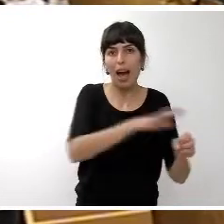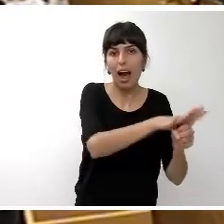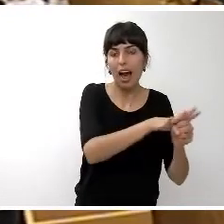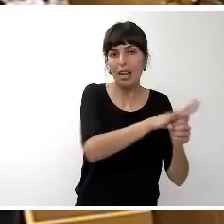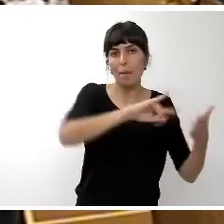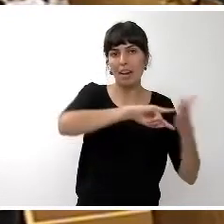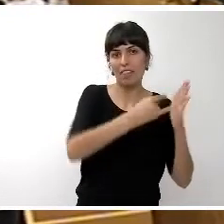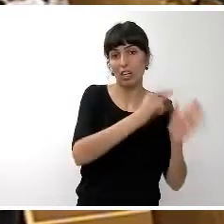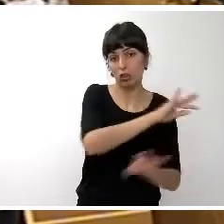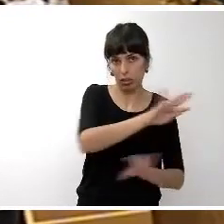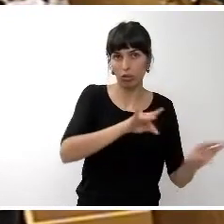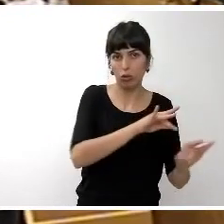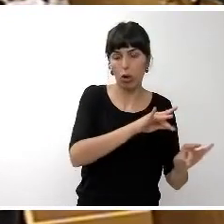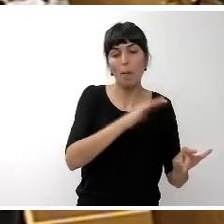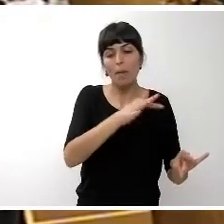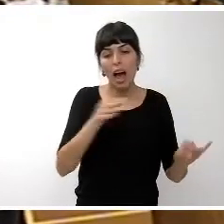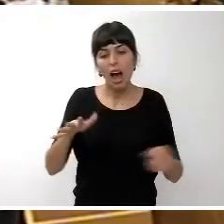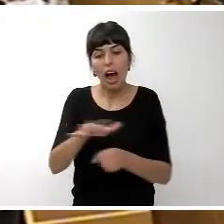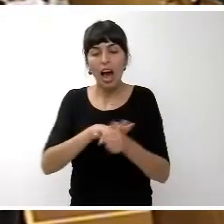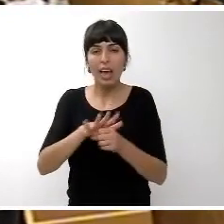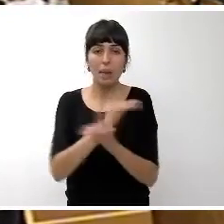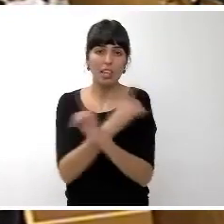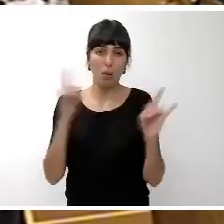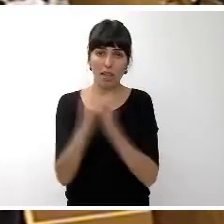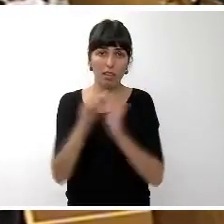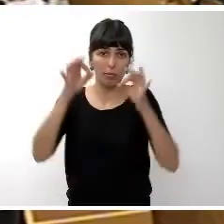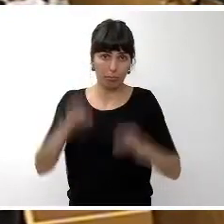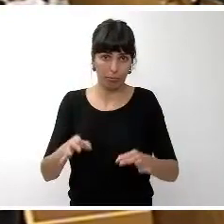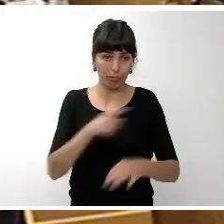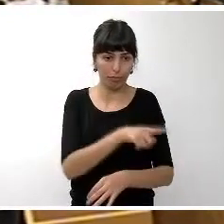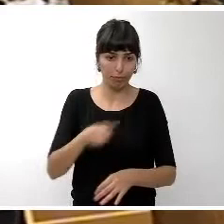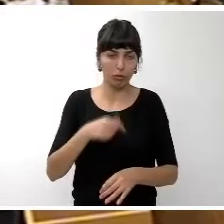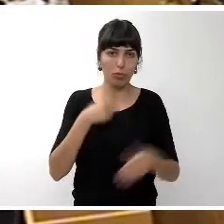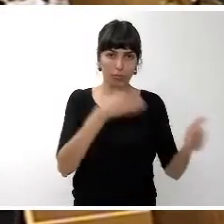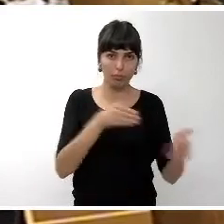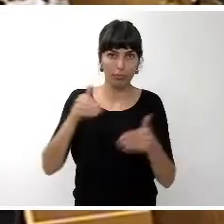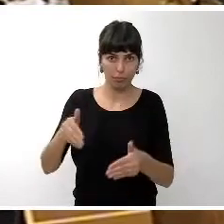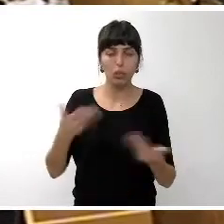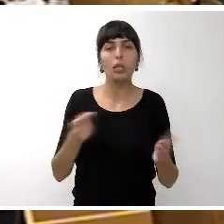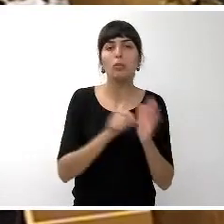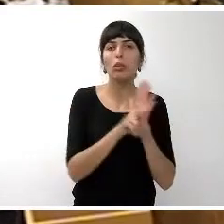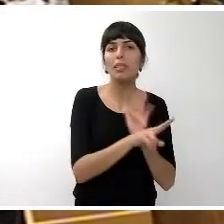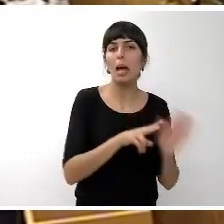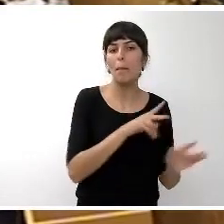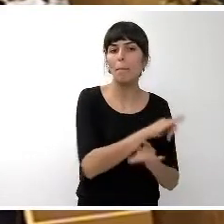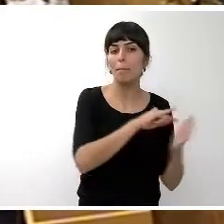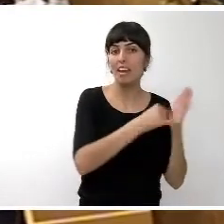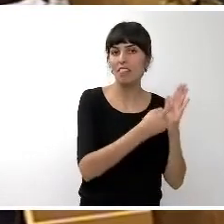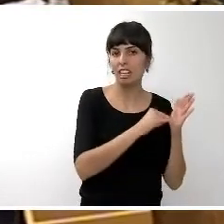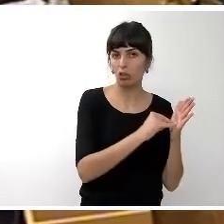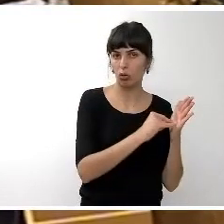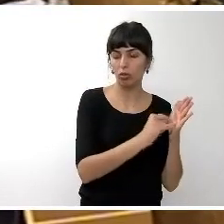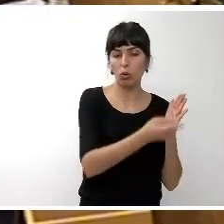ordenación del territorio y sobre el área de medio ambiente propiamente dicho desde el punto de vista de planificación todo el mundo es conocedor